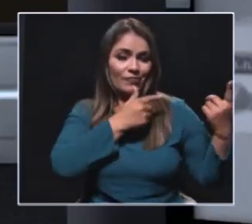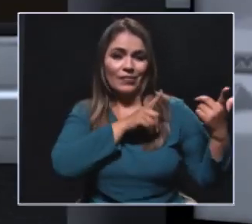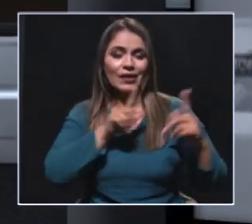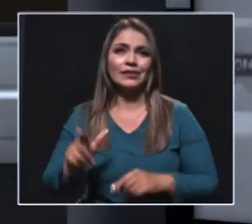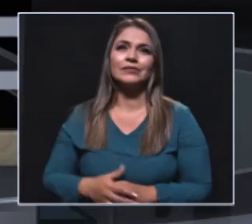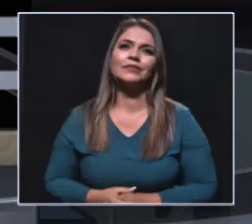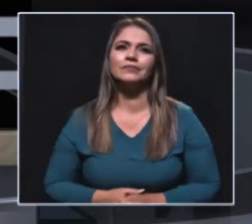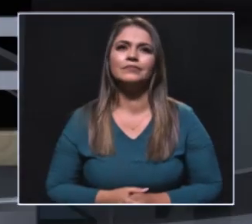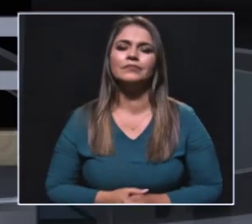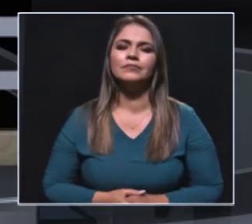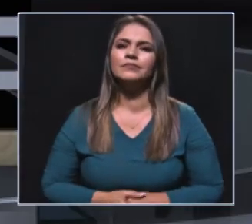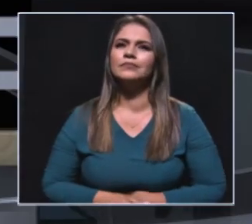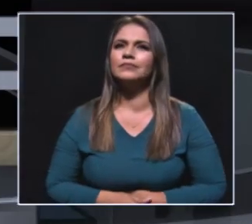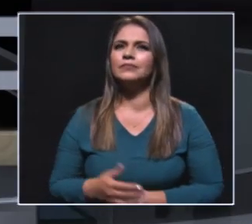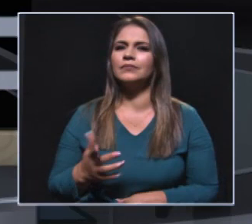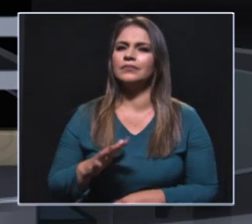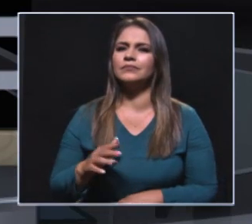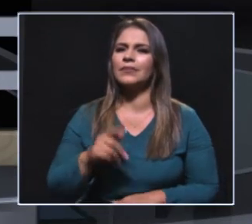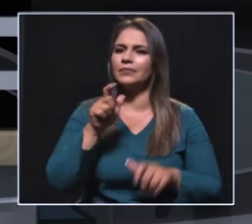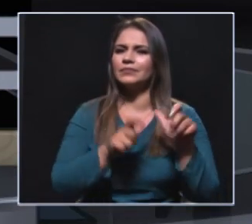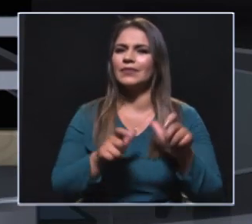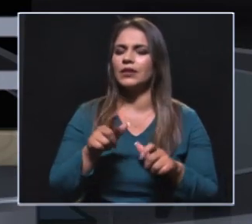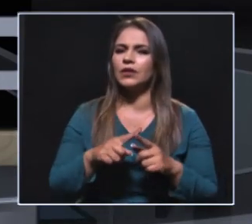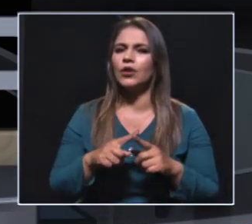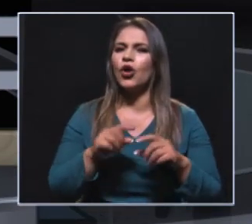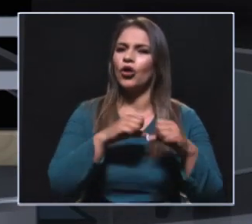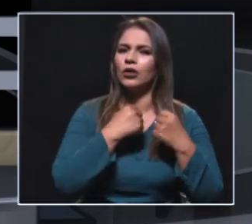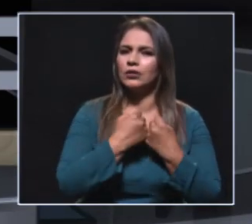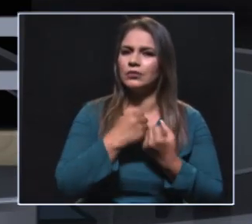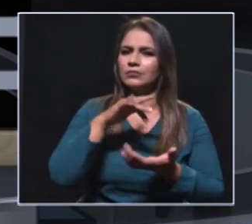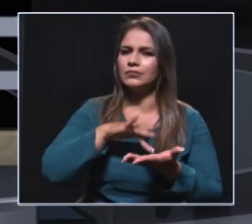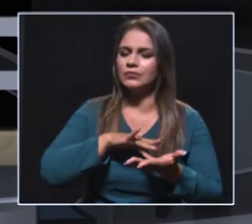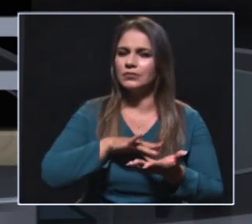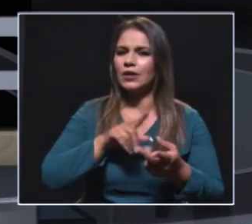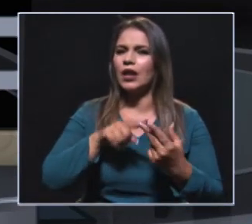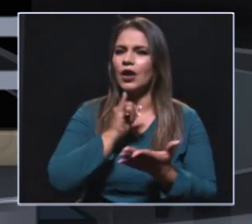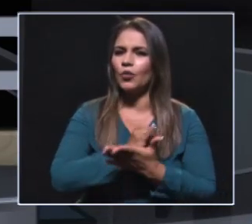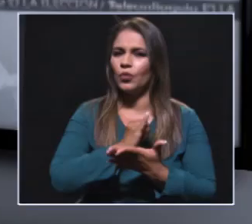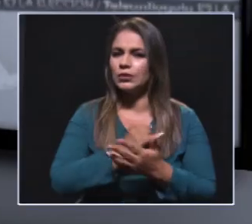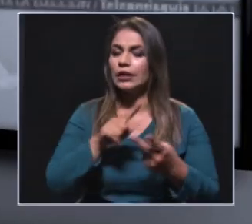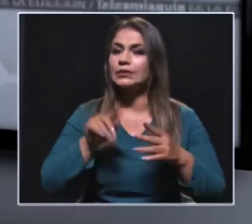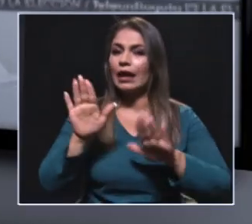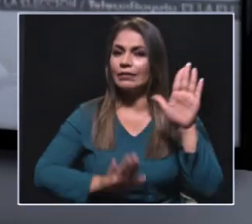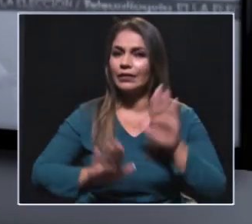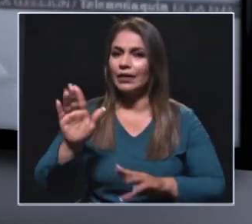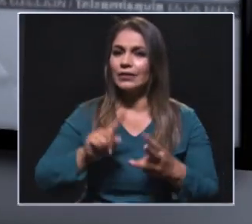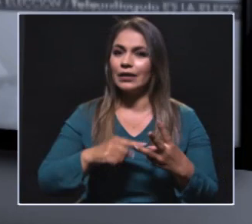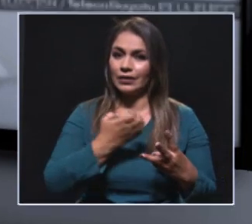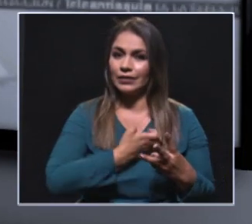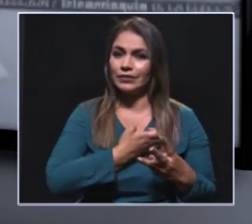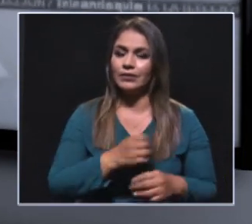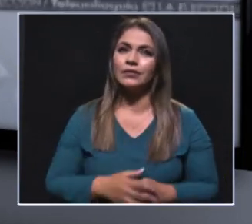de Entrenamiento Político para Mujeres, hablamos ahora de unos casos de concejales aspirando y juntas mensuales locales. También hay candidatas a